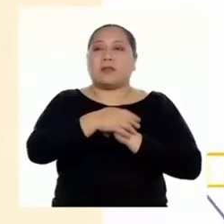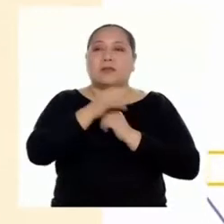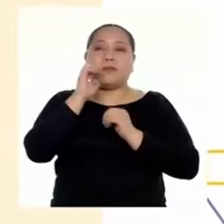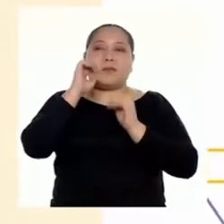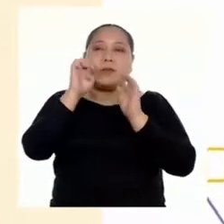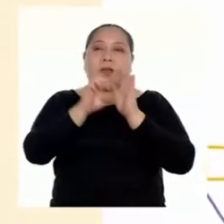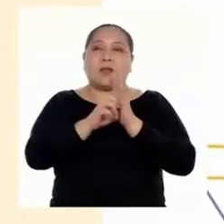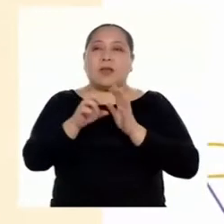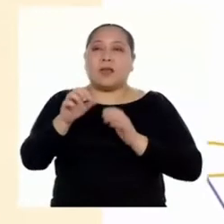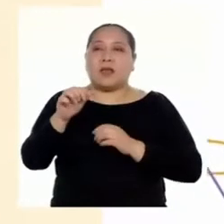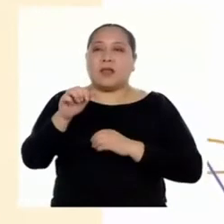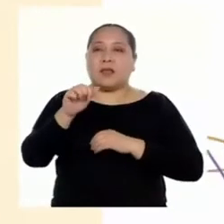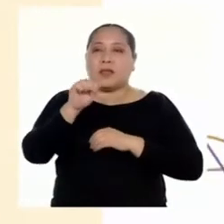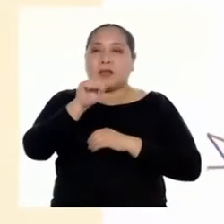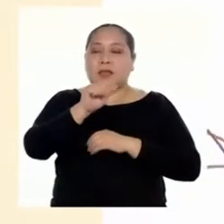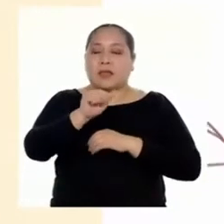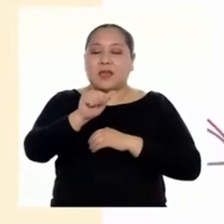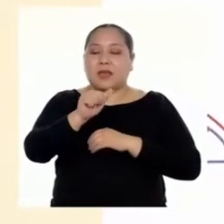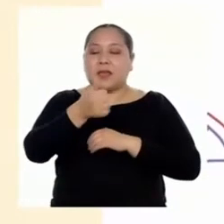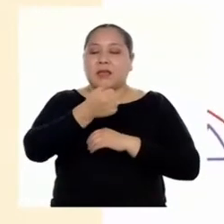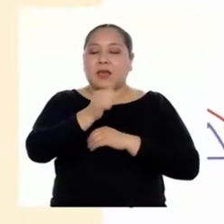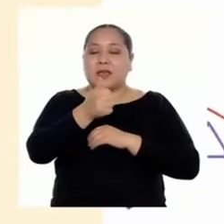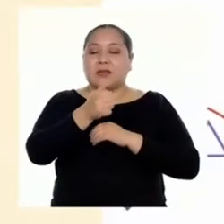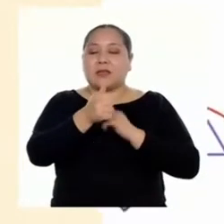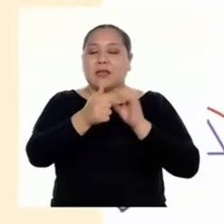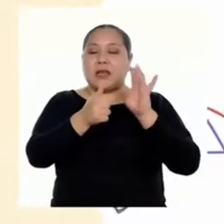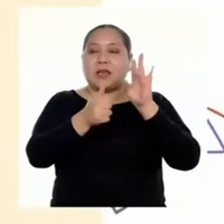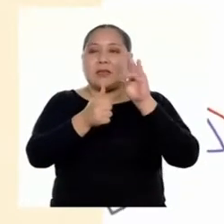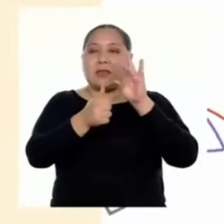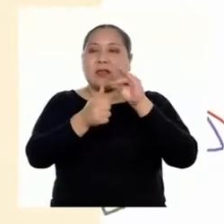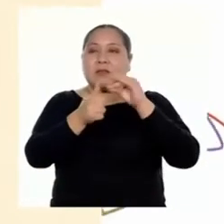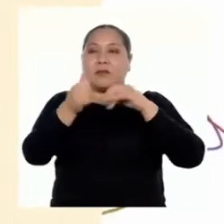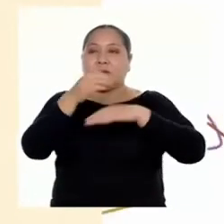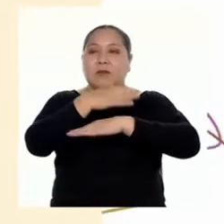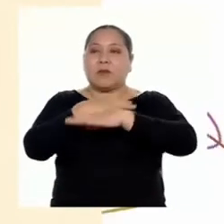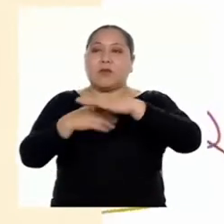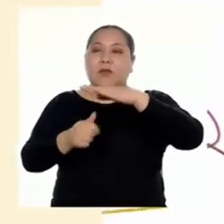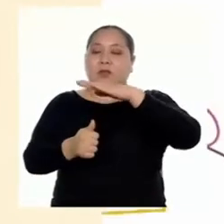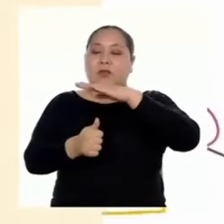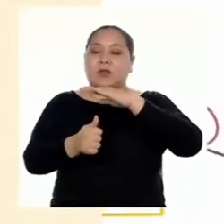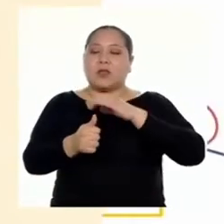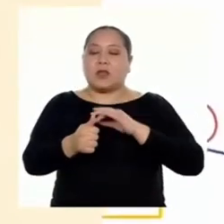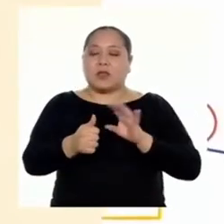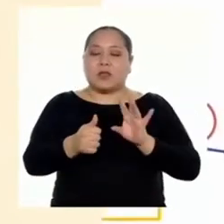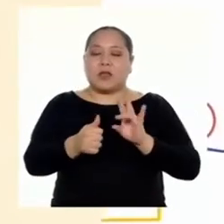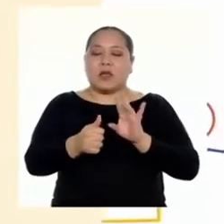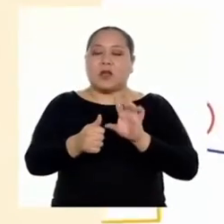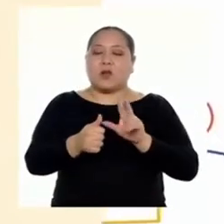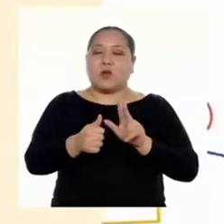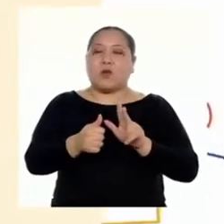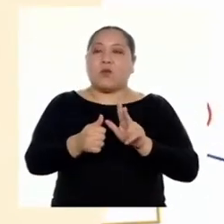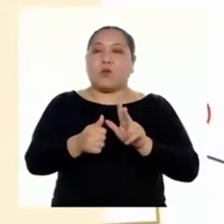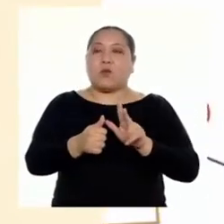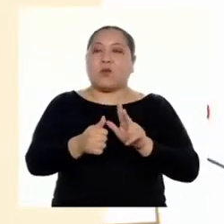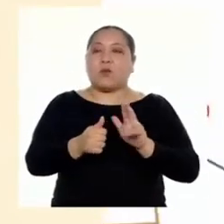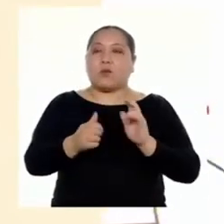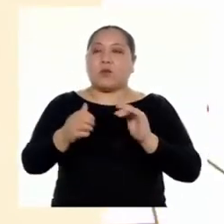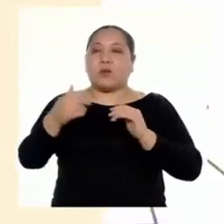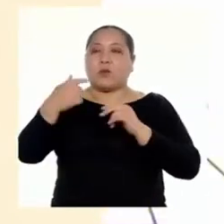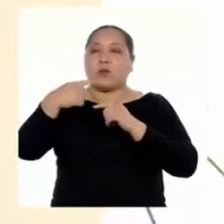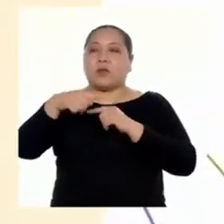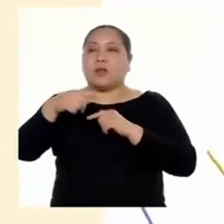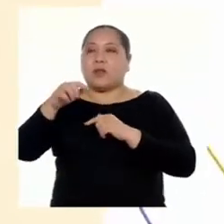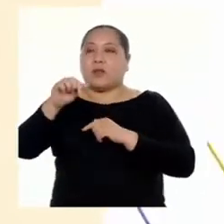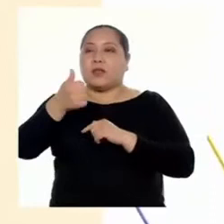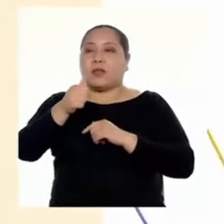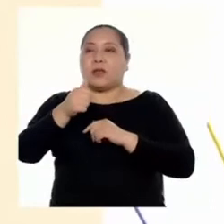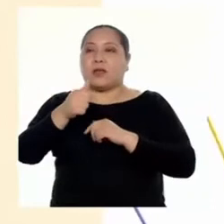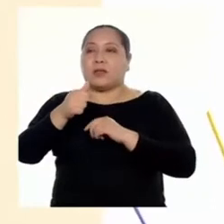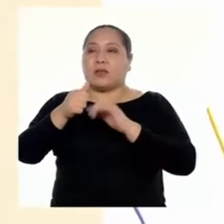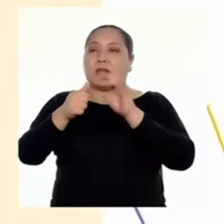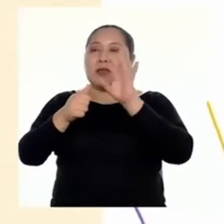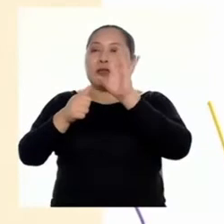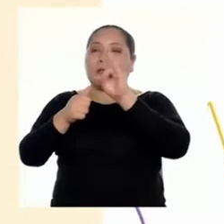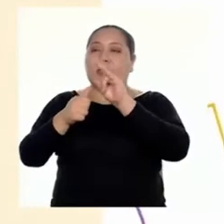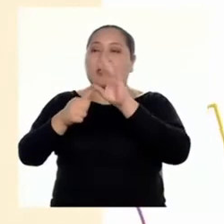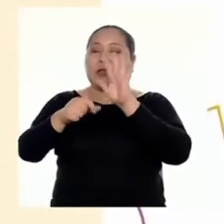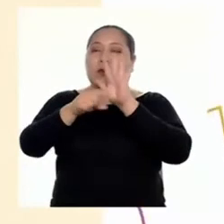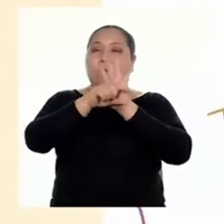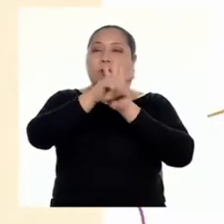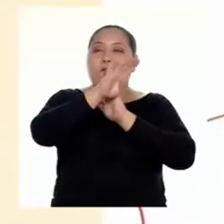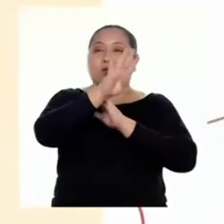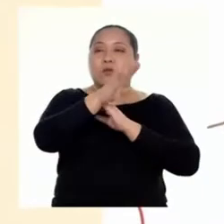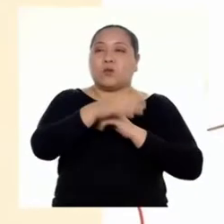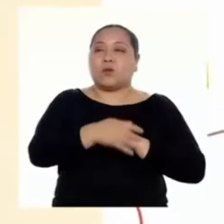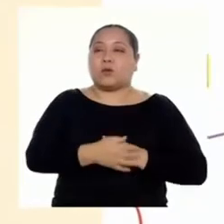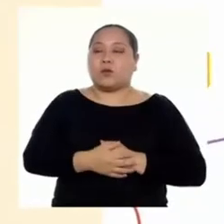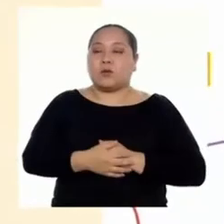ejemplo. 10 elevado a la séptima sobre 10 al cubo. Restamos sus exponentes y el resultado es 10 elevado a la cuarta.